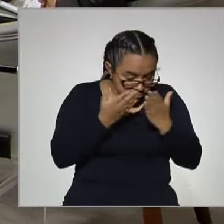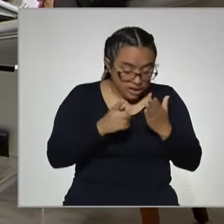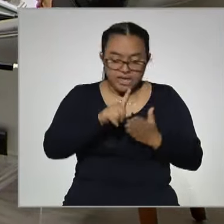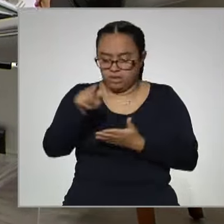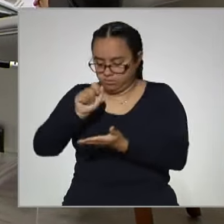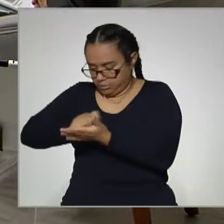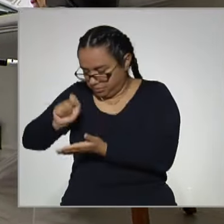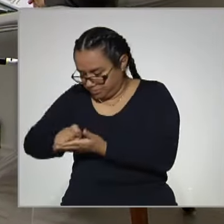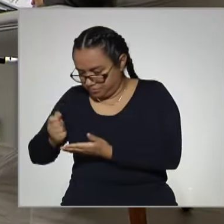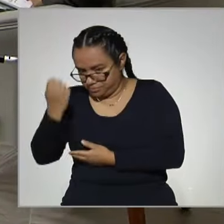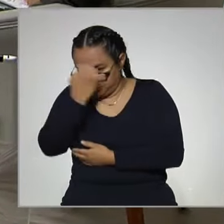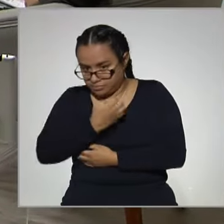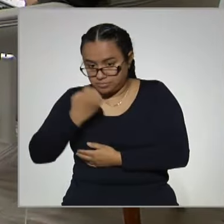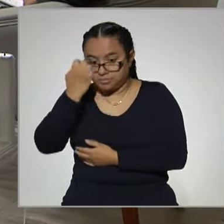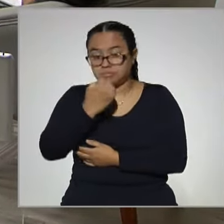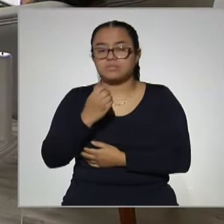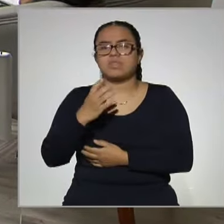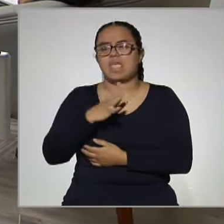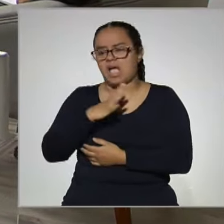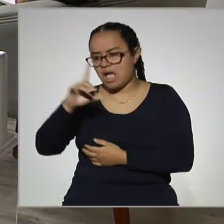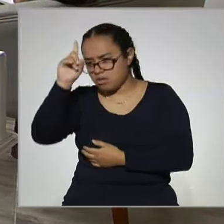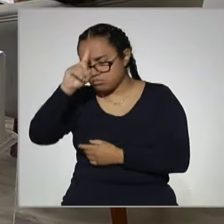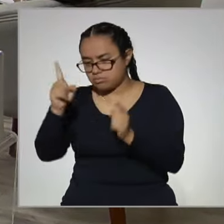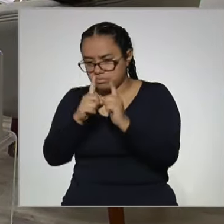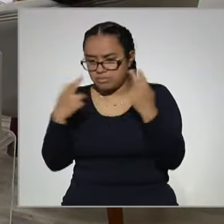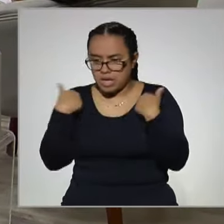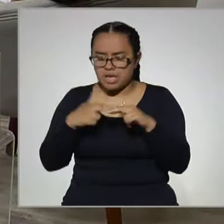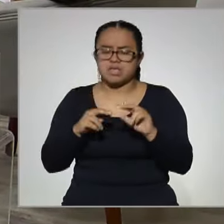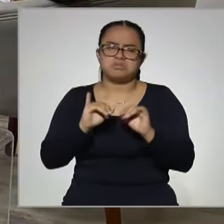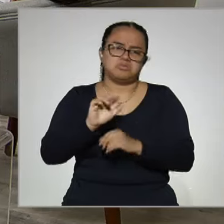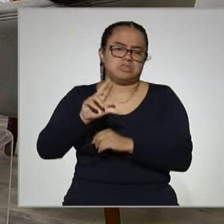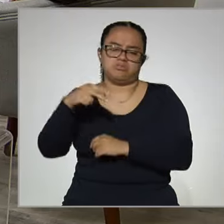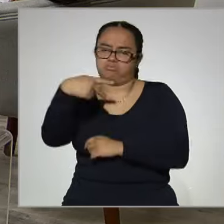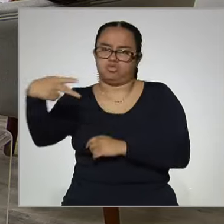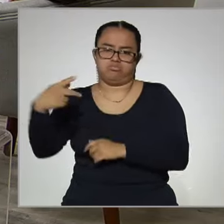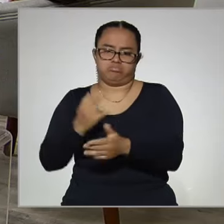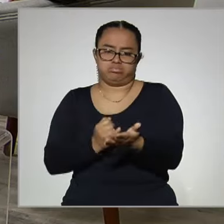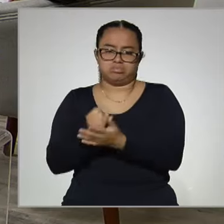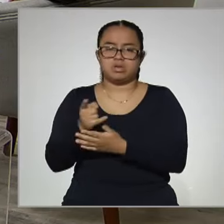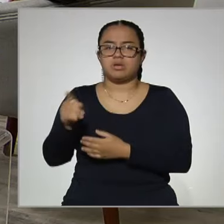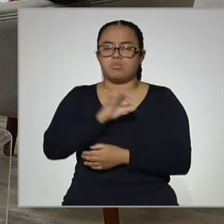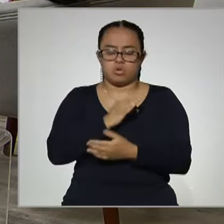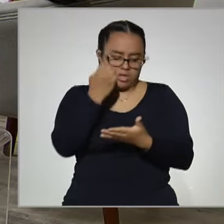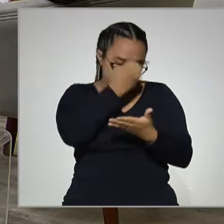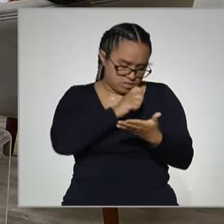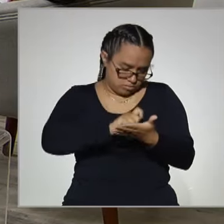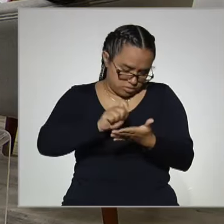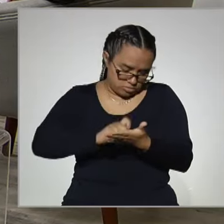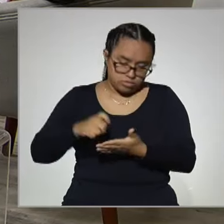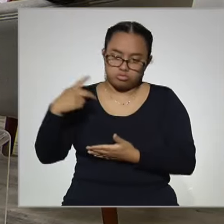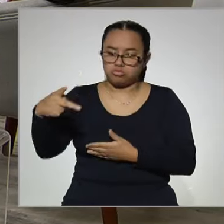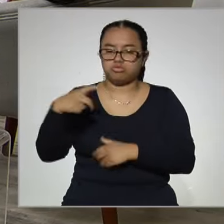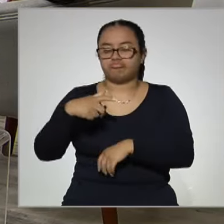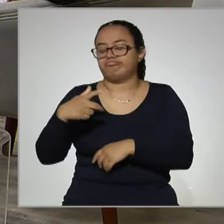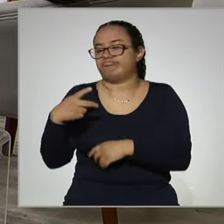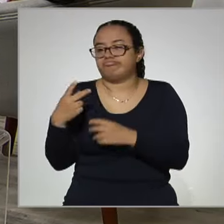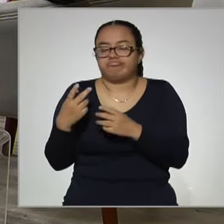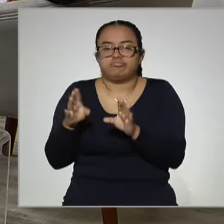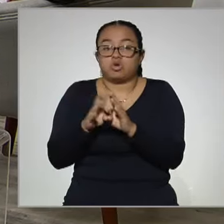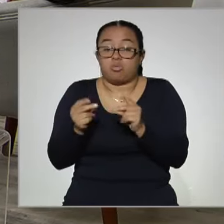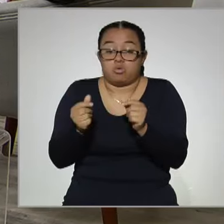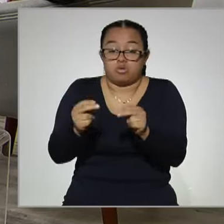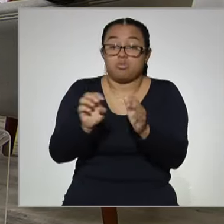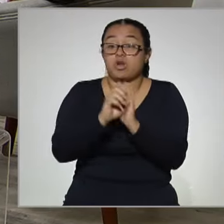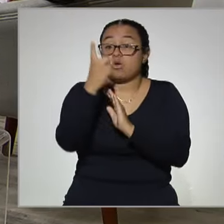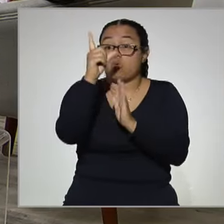presentan. Si quieren, pueden recibir asesorías, si no, no. Y ellos van presentando su examen o sus exámenes al ritmo del tiempo que quieran. Si quieren hacer